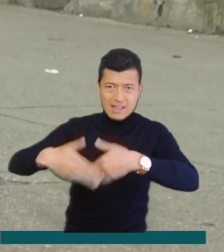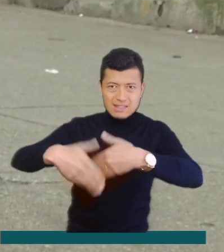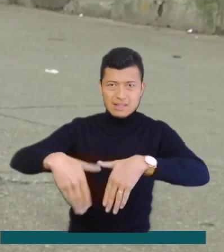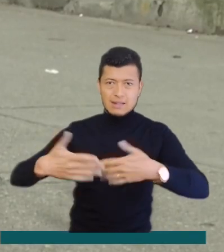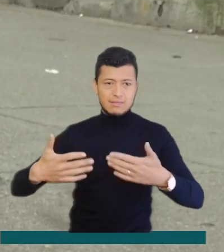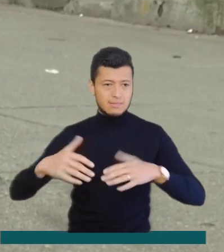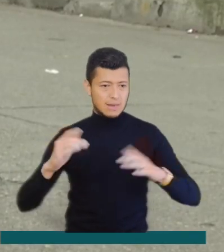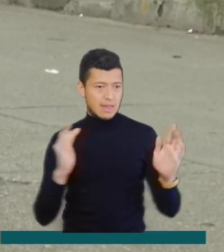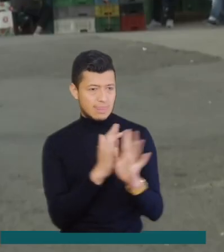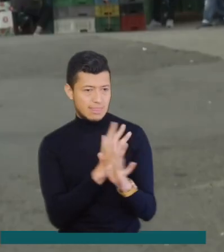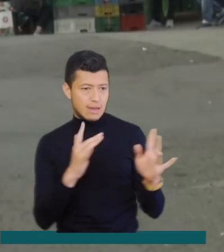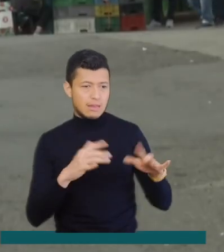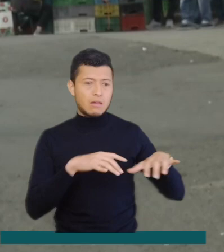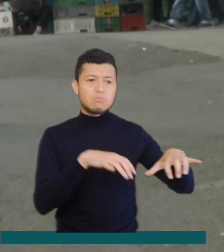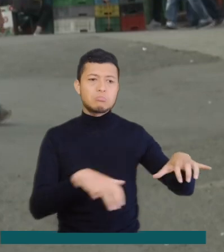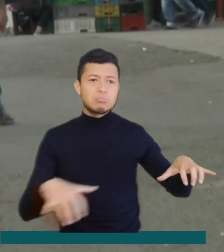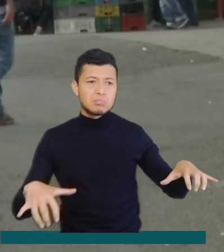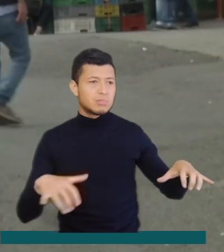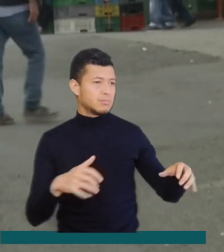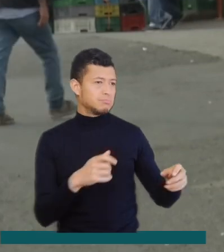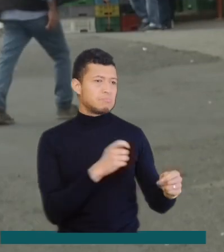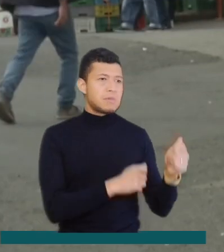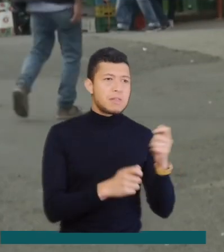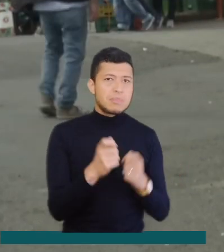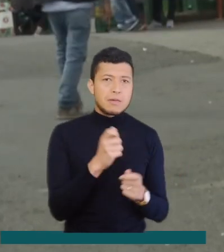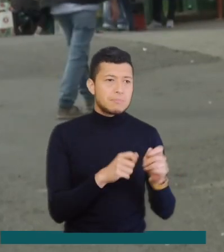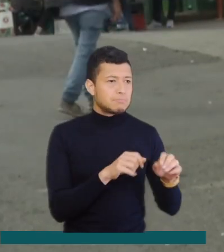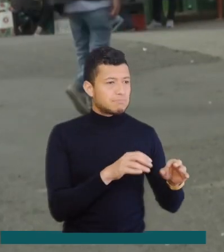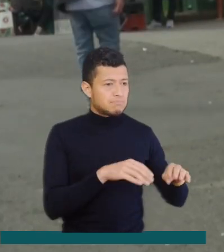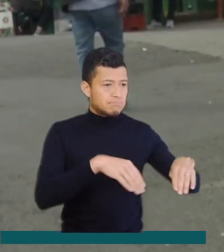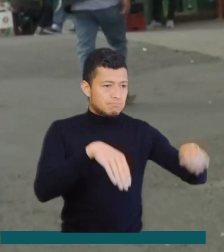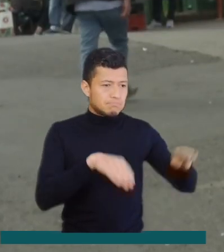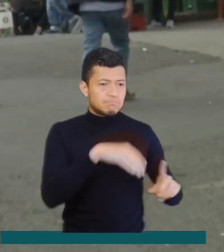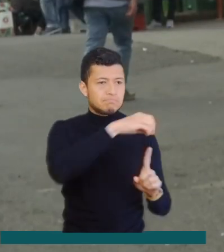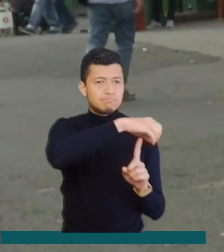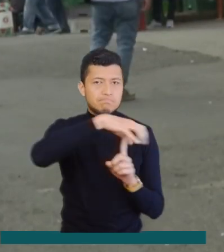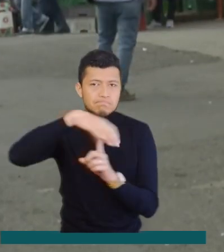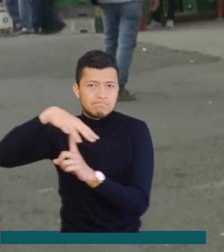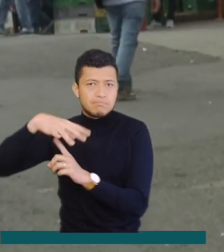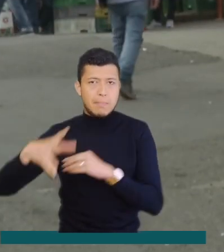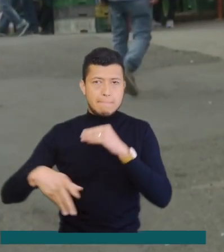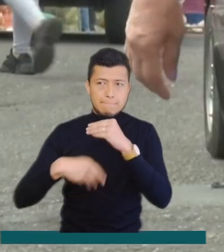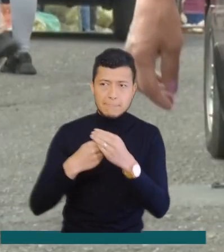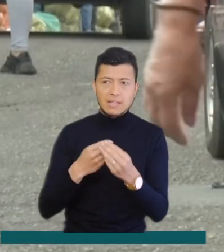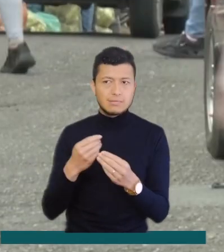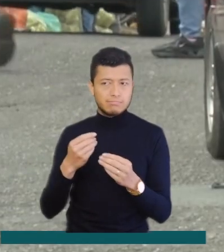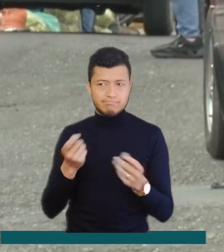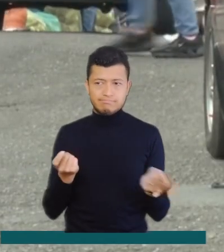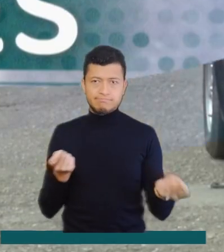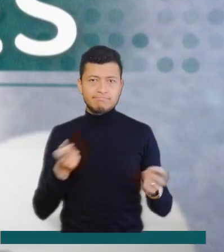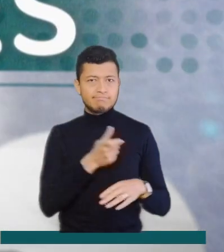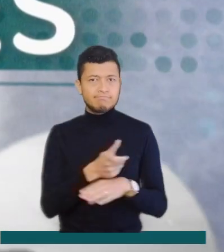son invadidos por vendedores informales y mal parqueados. Las jornadas generan todo tipo de reacciones.